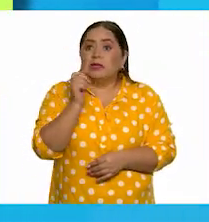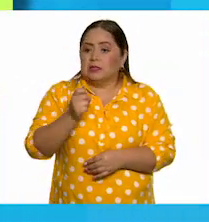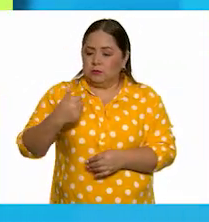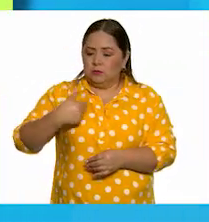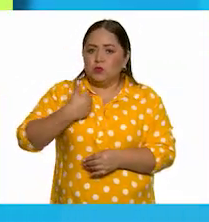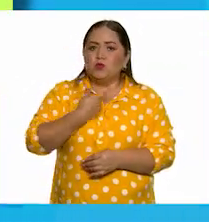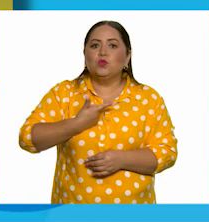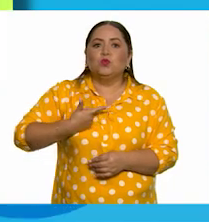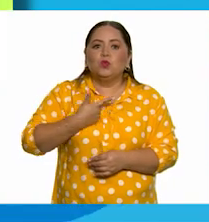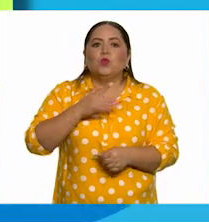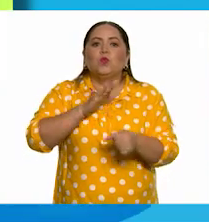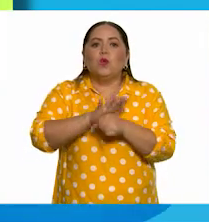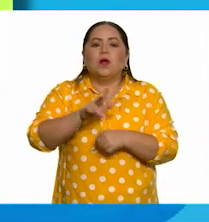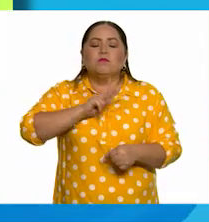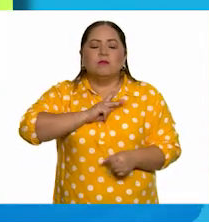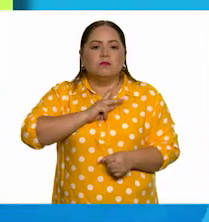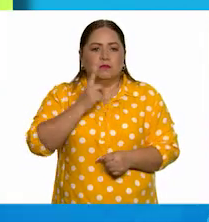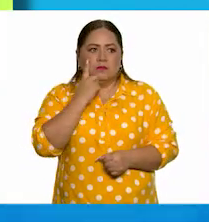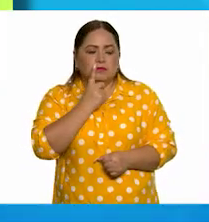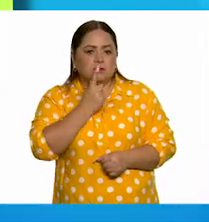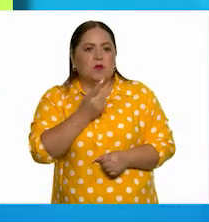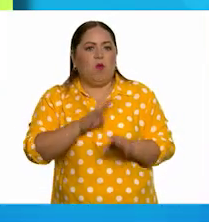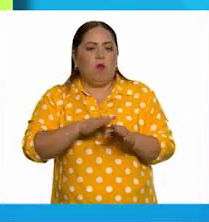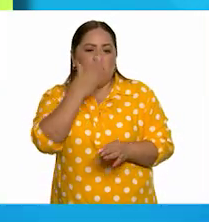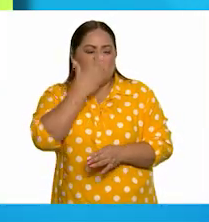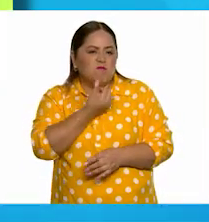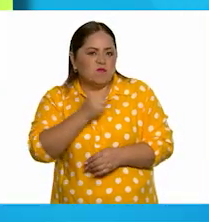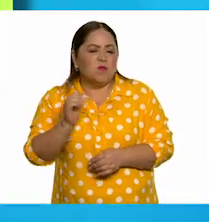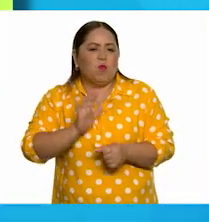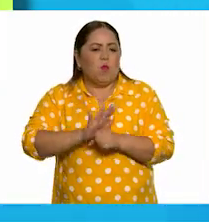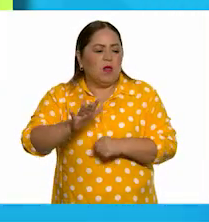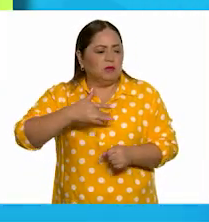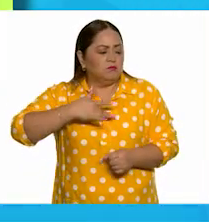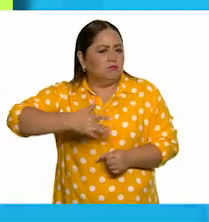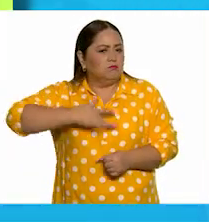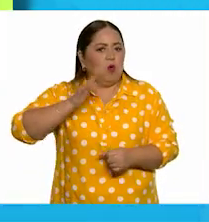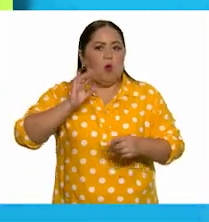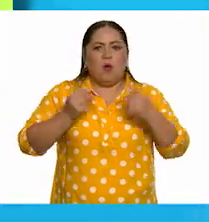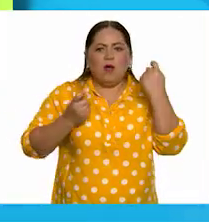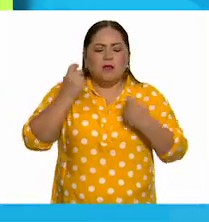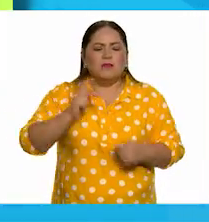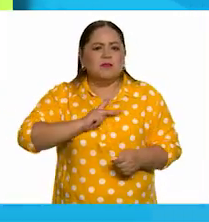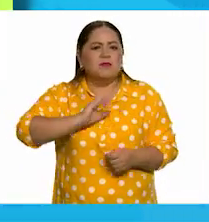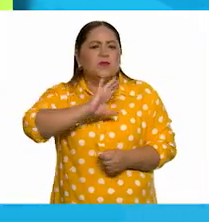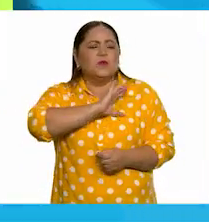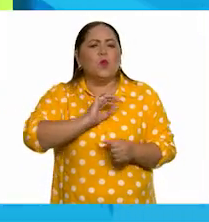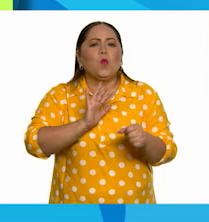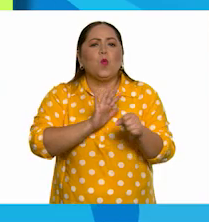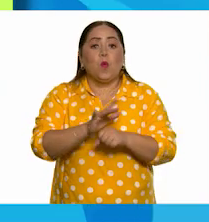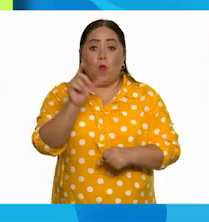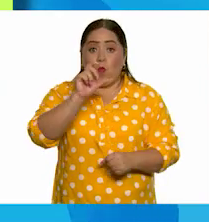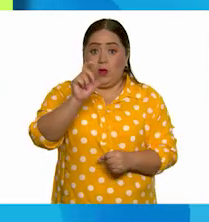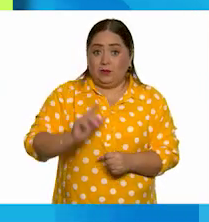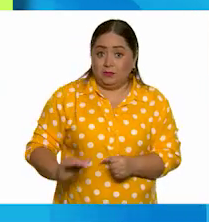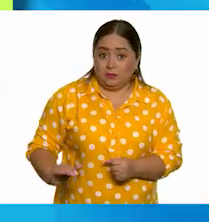a ti. Cuáles son tus intereses, habilidades, sentimientos y hasta tus gestos favoritos. Cuando crecemos, poco a poco